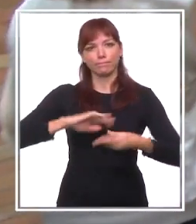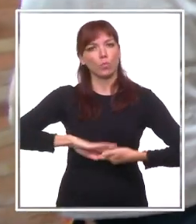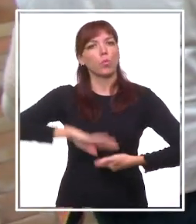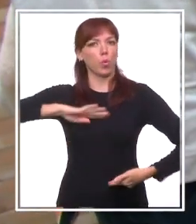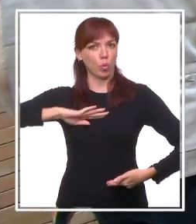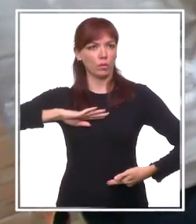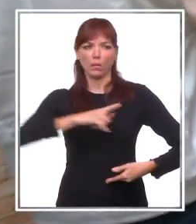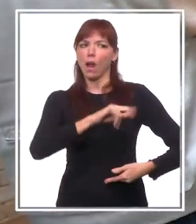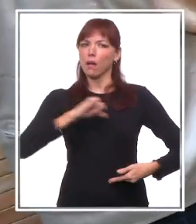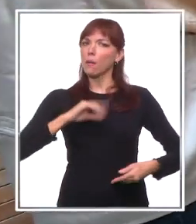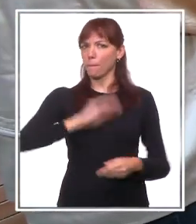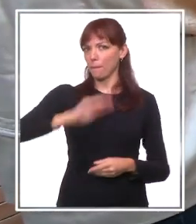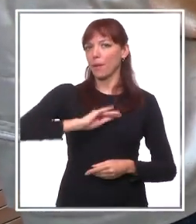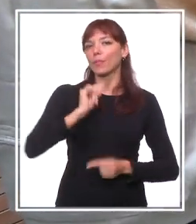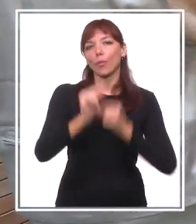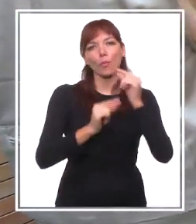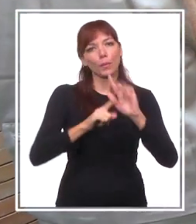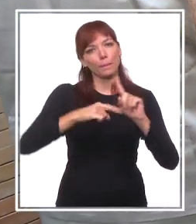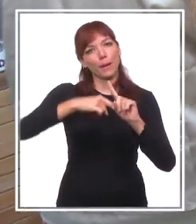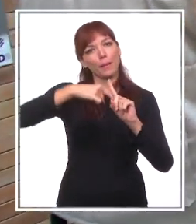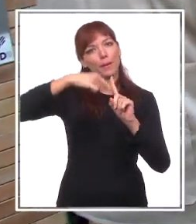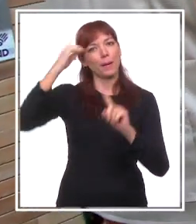que tienen muchas cosas pero vayan adquiriendo un poquito más.